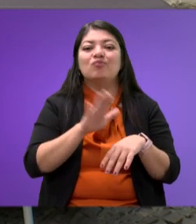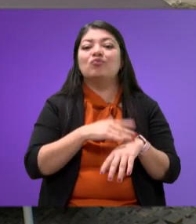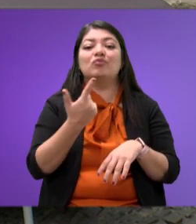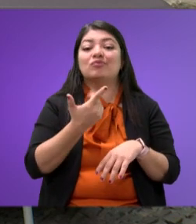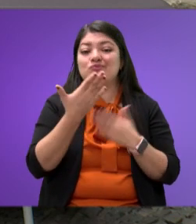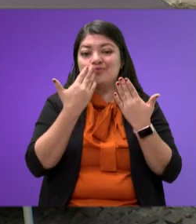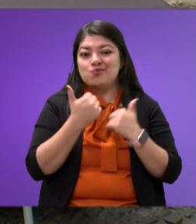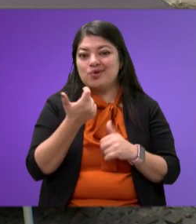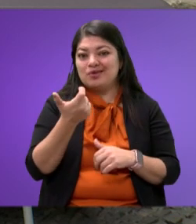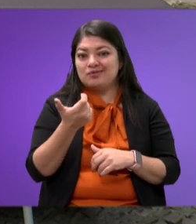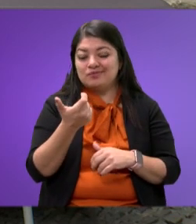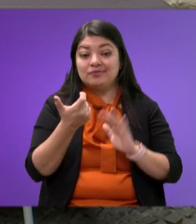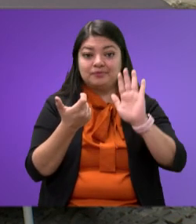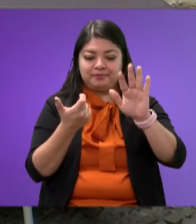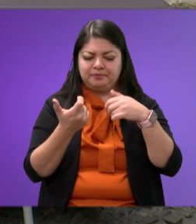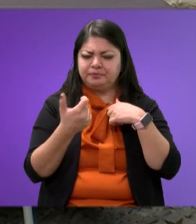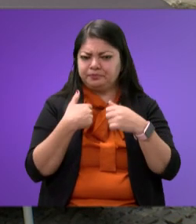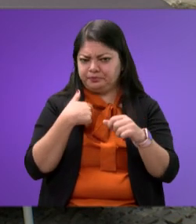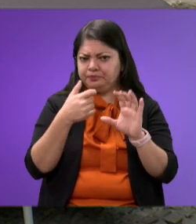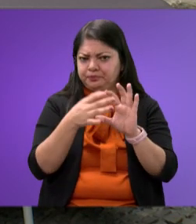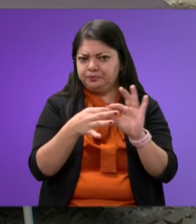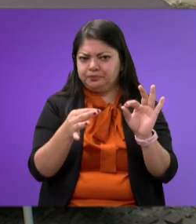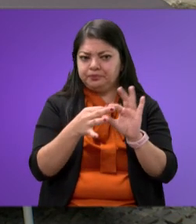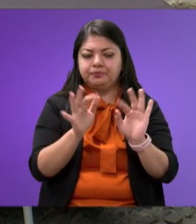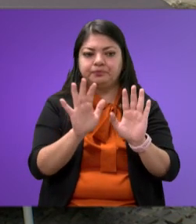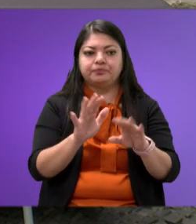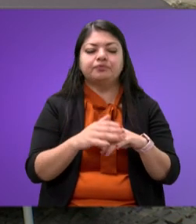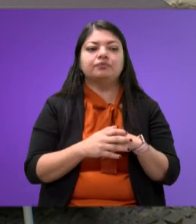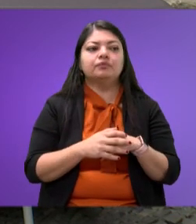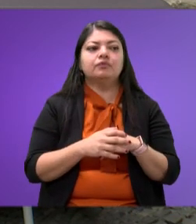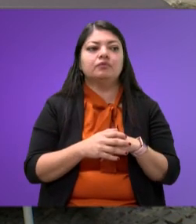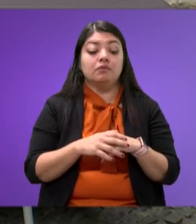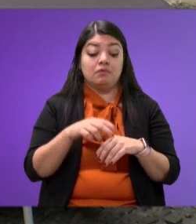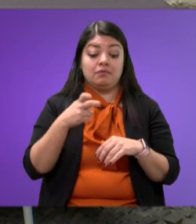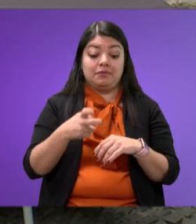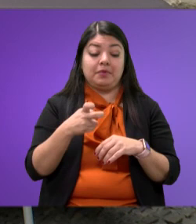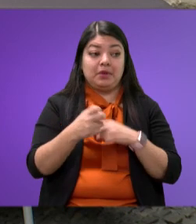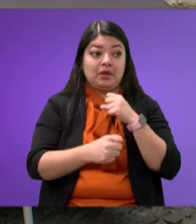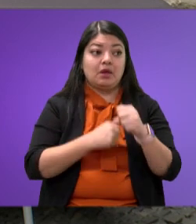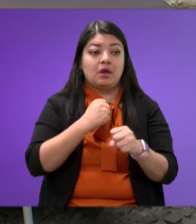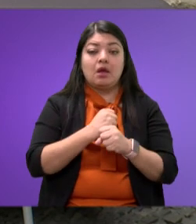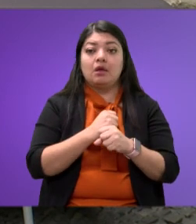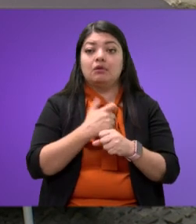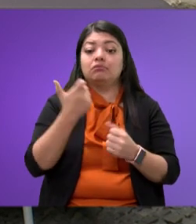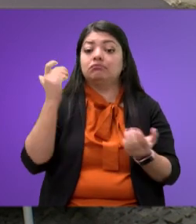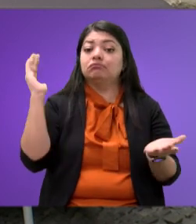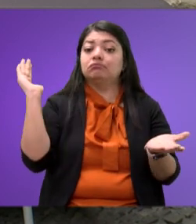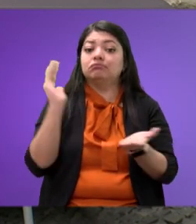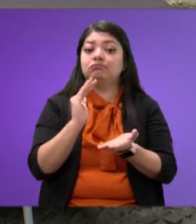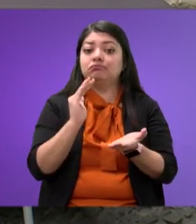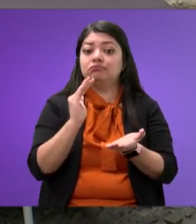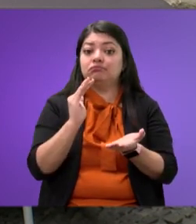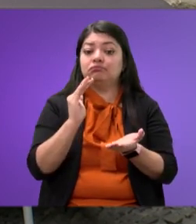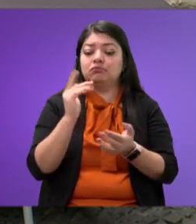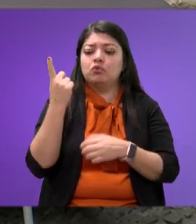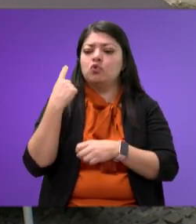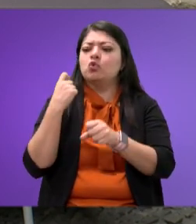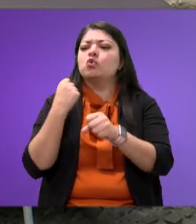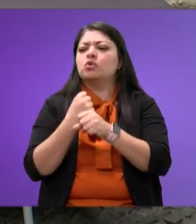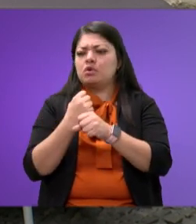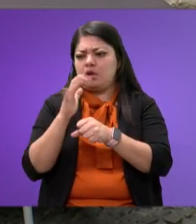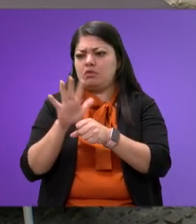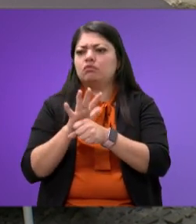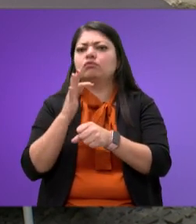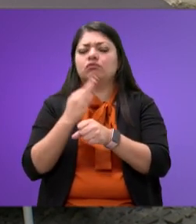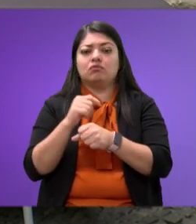Fíjate, te platico que en este año tiene menos recurso que el año pasado. Yo estaba leyendo un dato